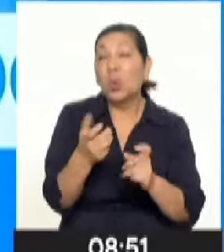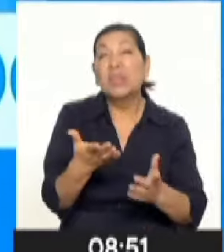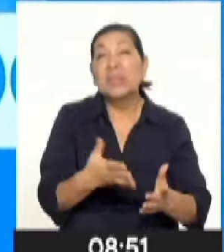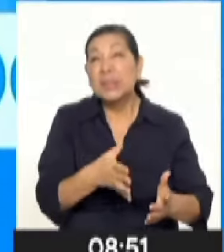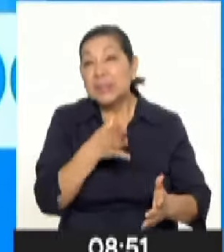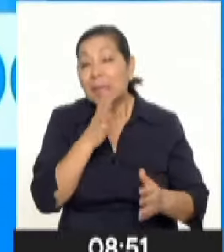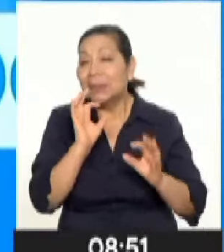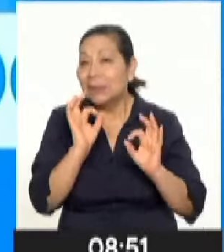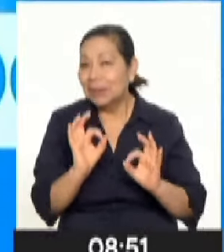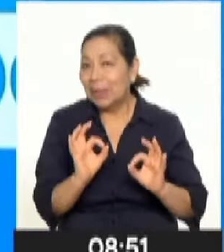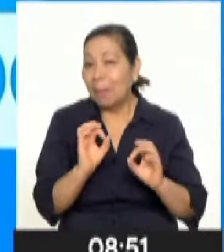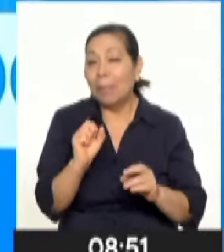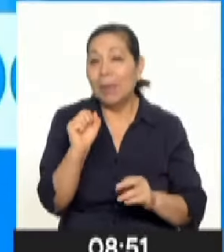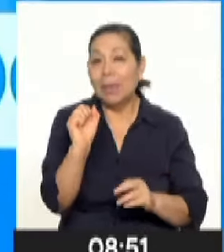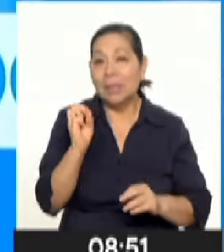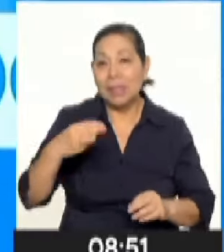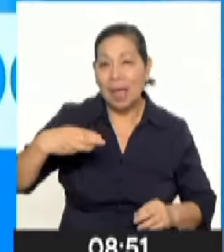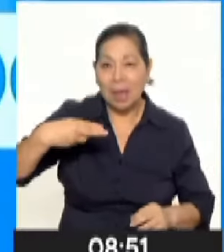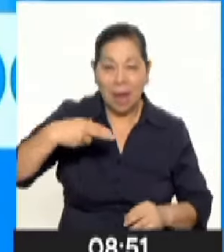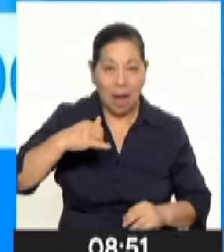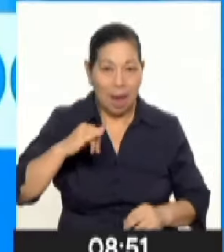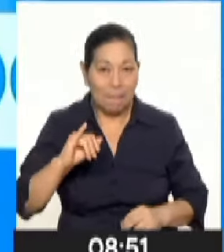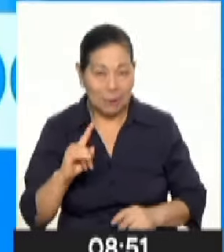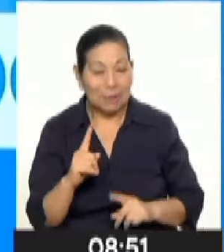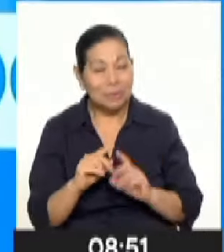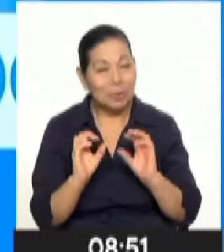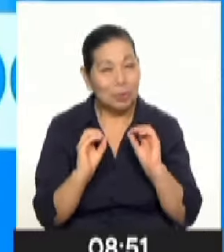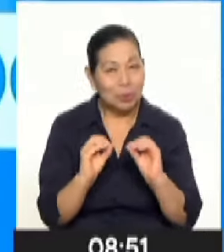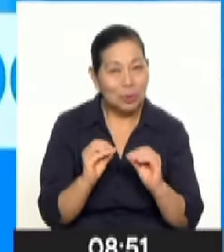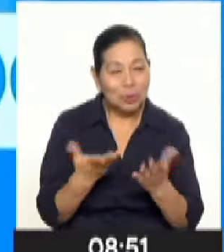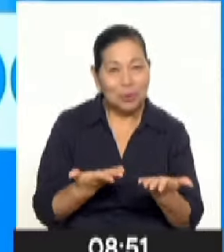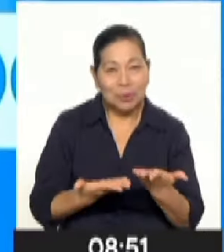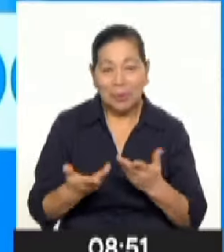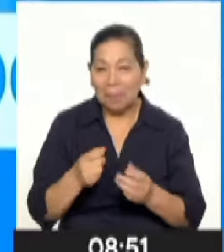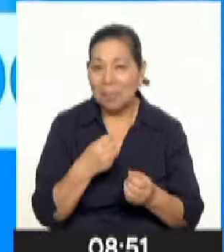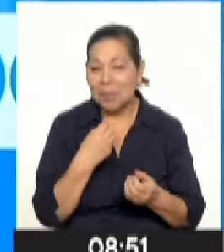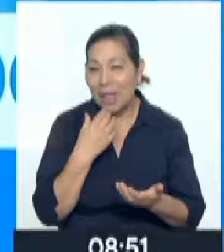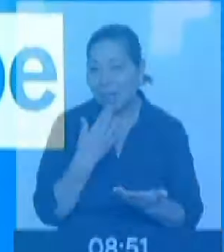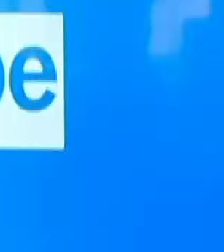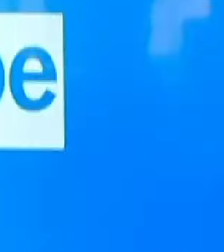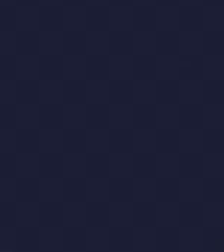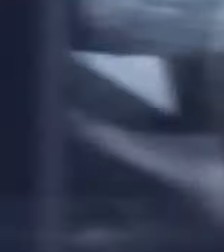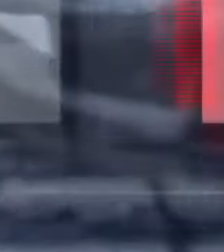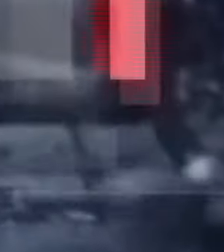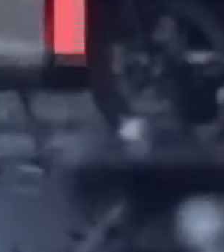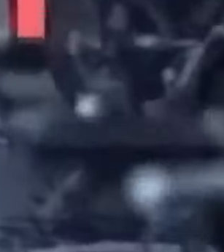de fuentes oficiales, ya que Senami emite información oportuna y confiable al servicio de población. Muchas gracias.